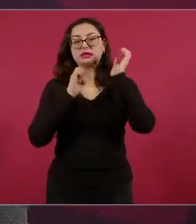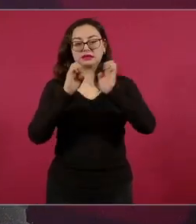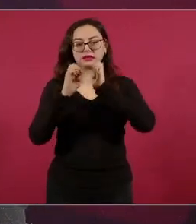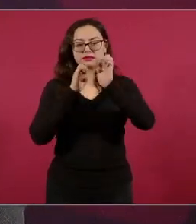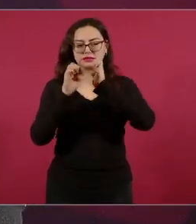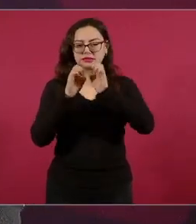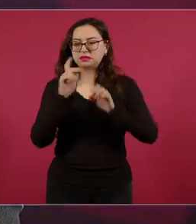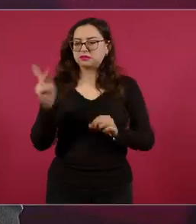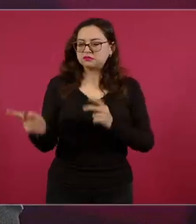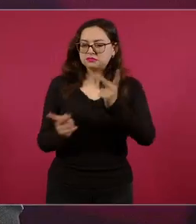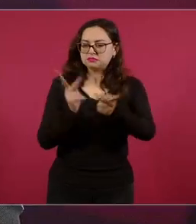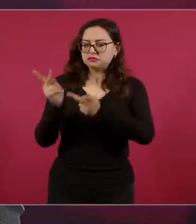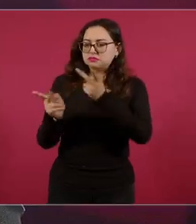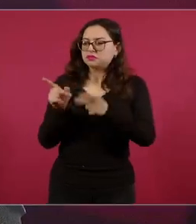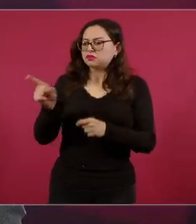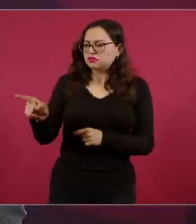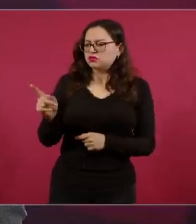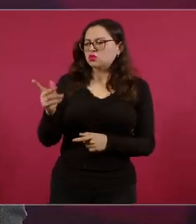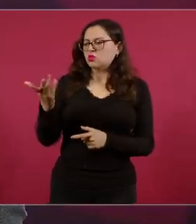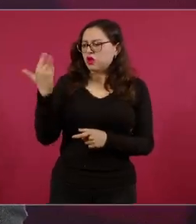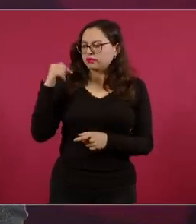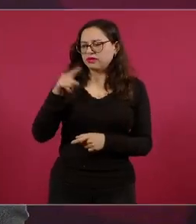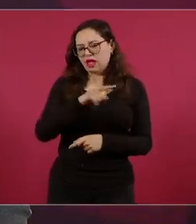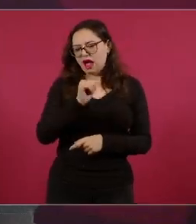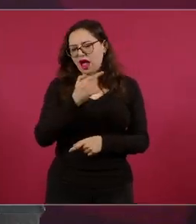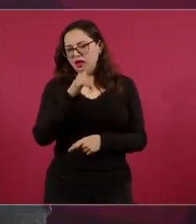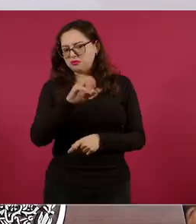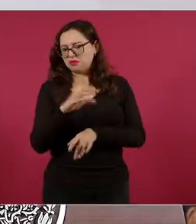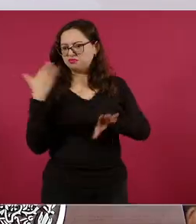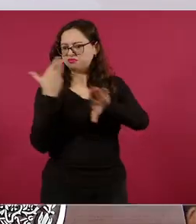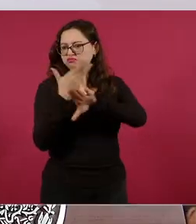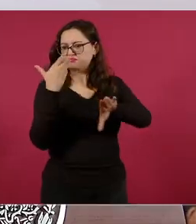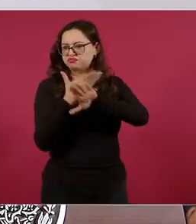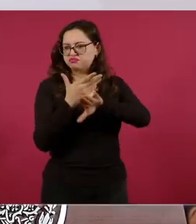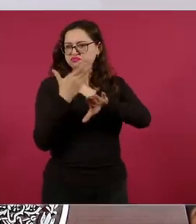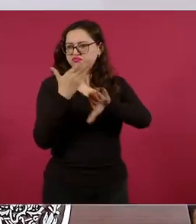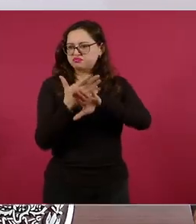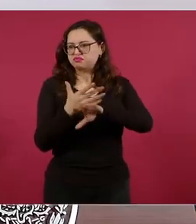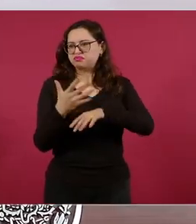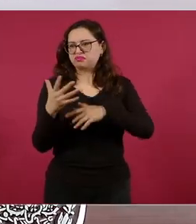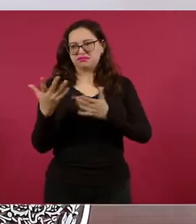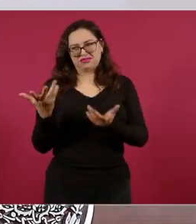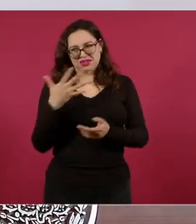todo era válido, incluso una frase memorable,